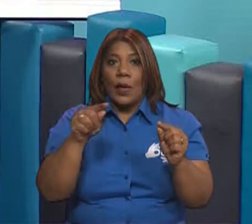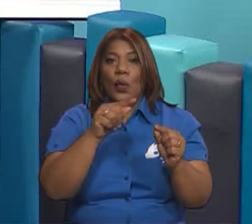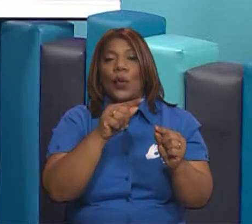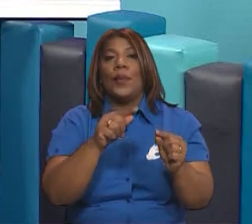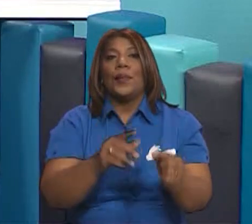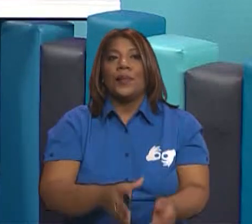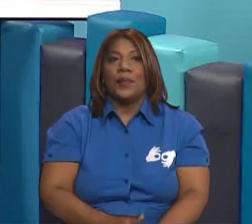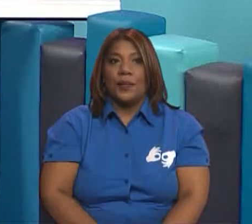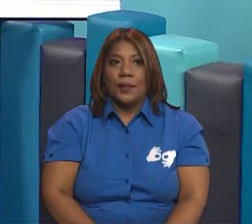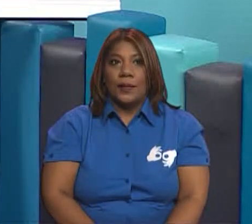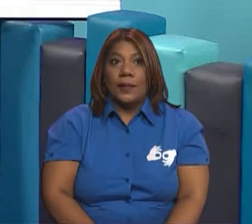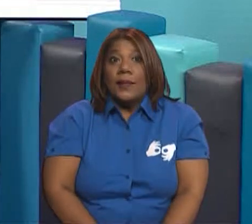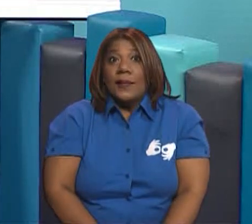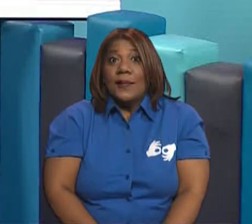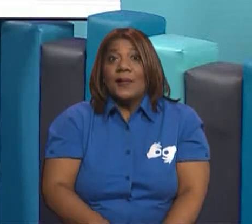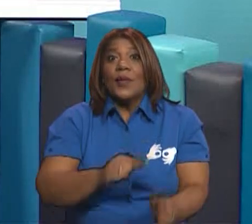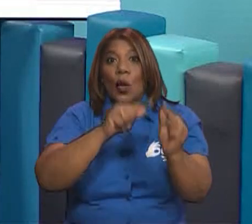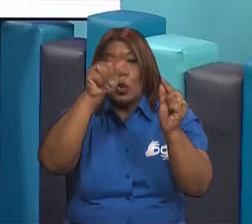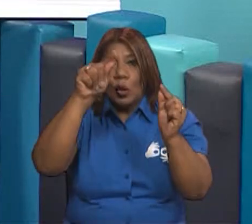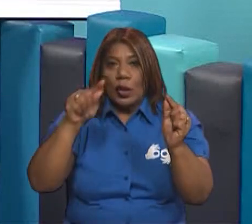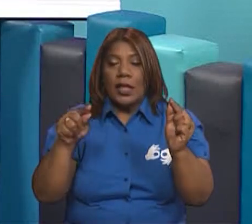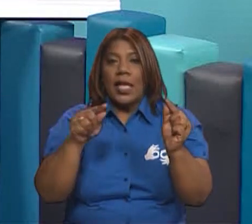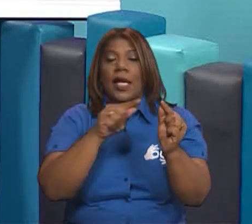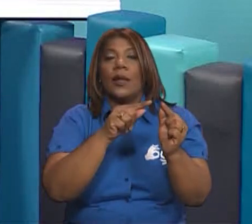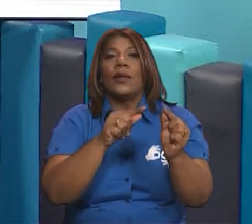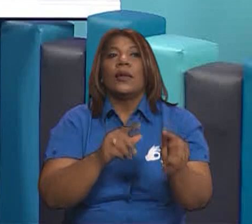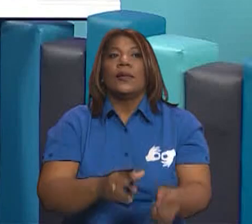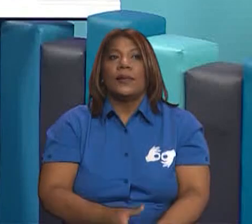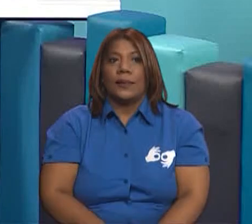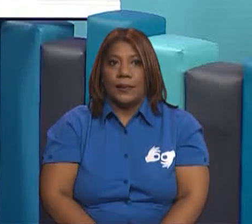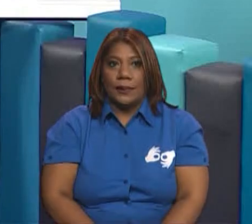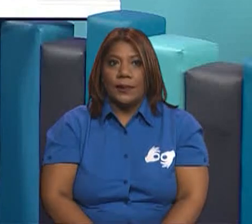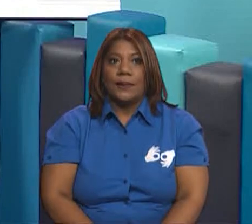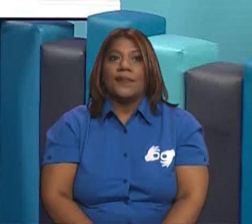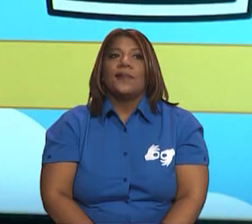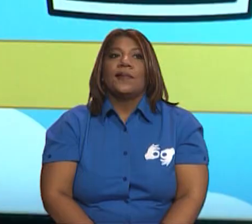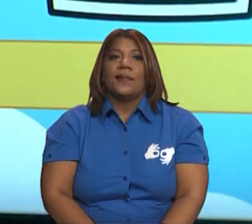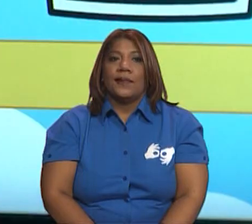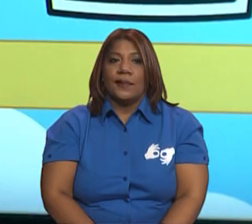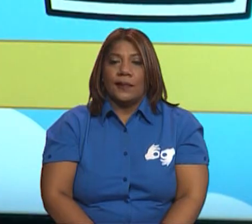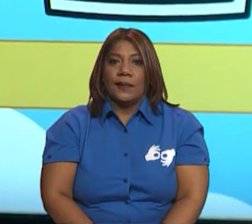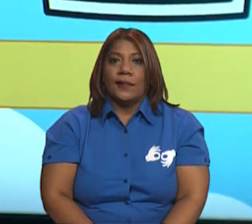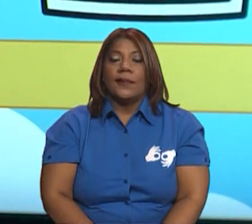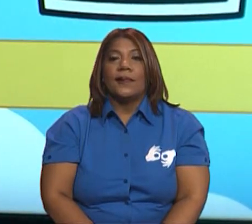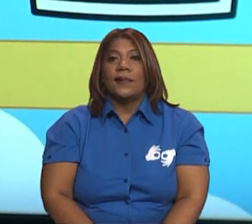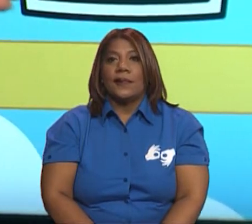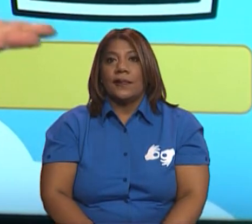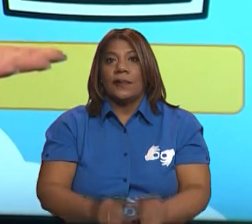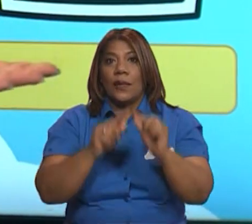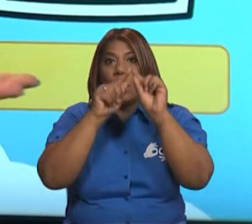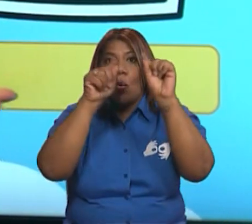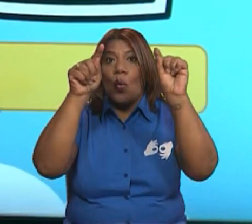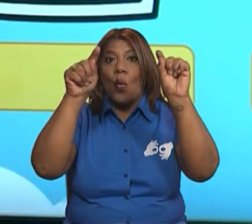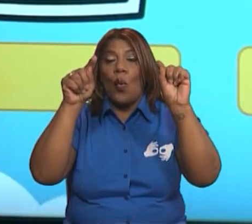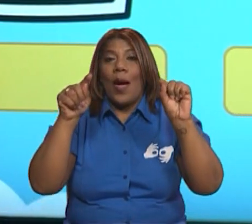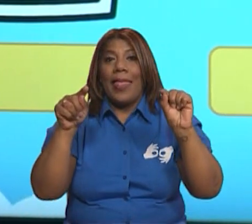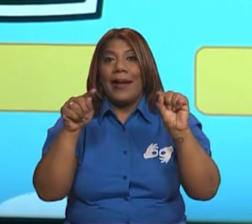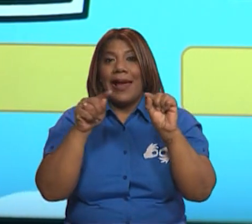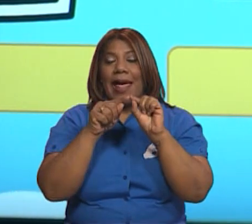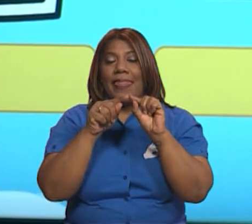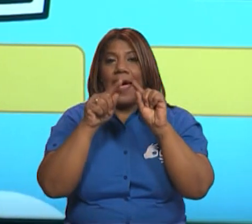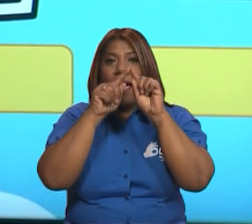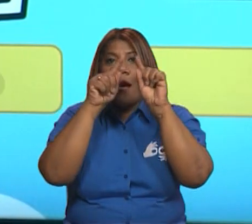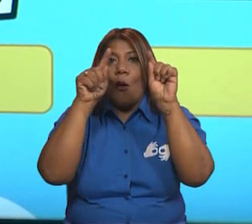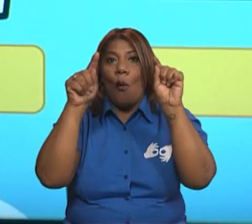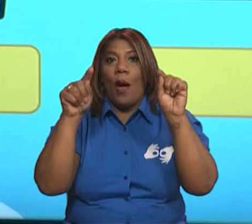triángulo. Claro. Y la pizza, el trozo de pizza realmente. Con un triángulo también. Esta fotografía